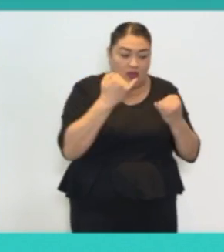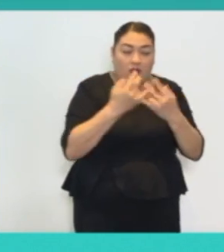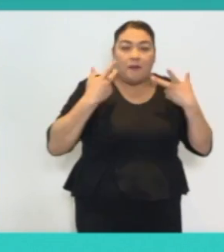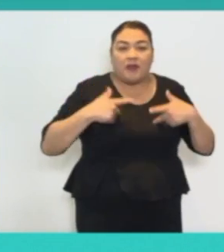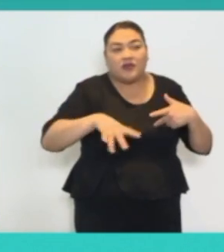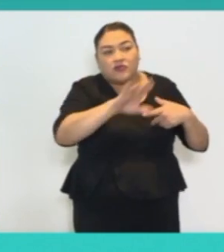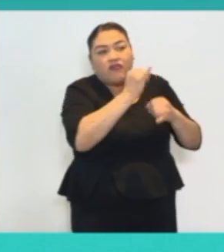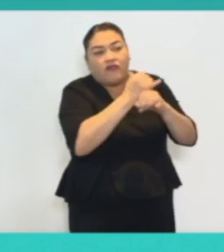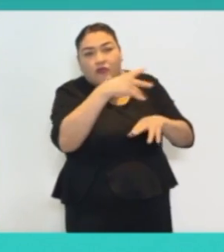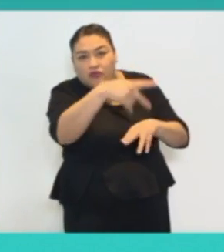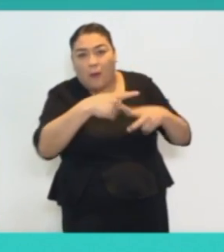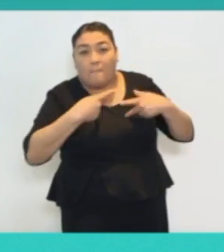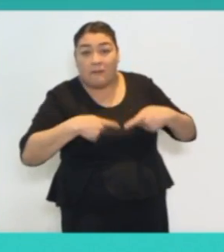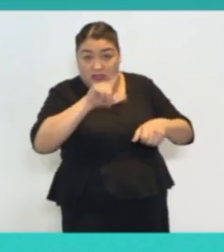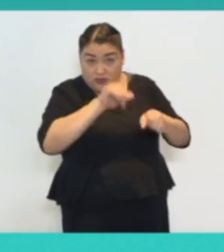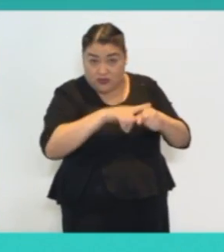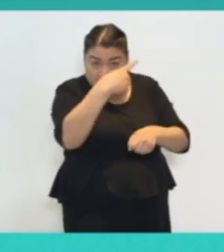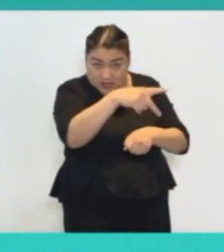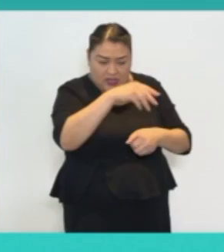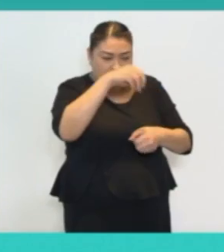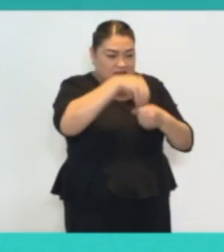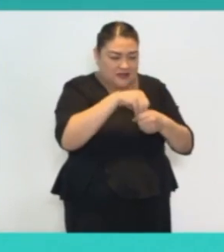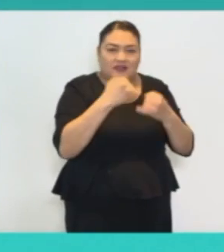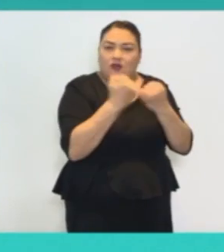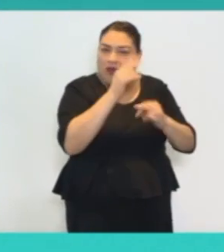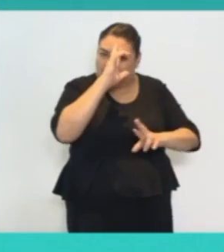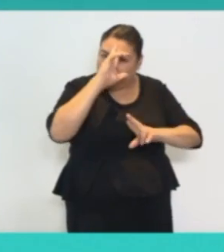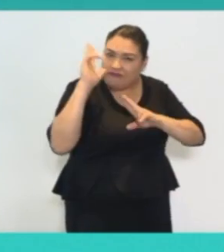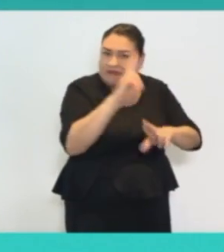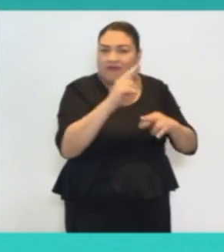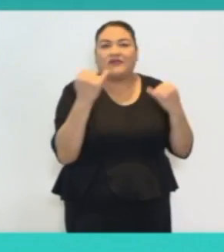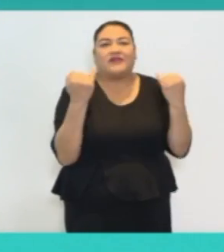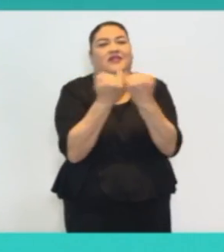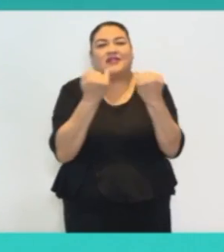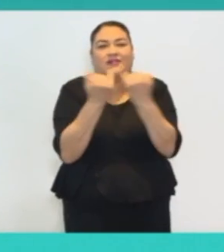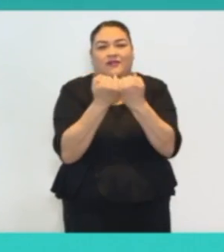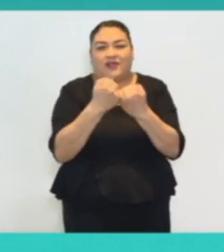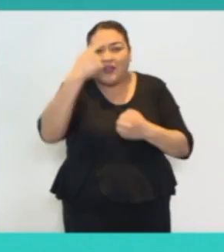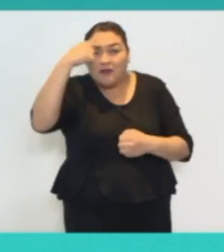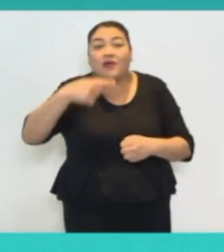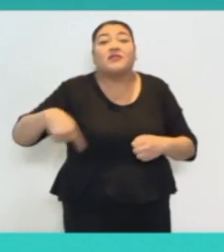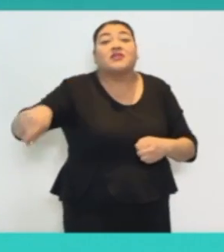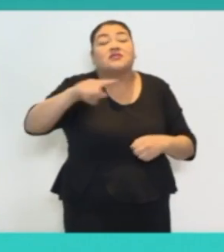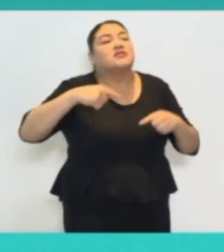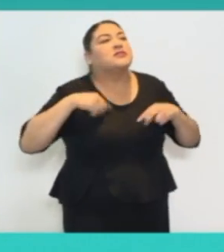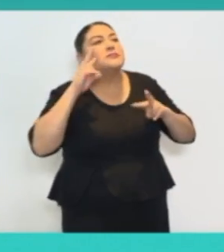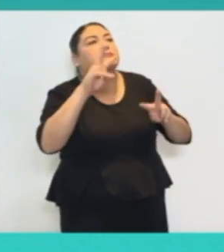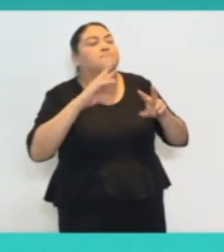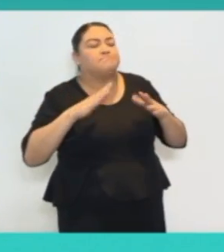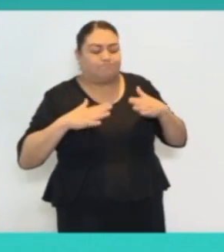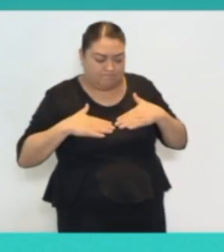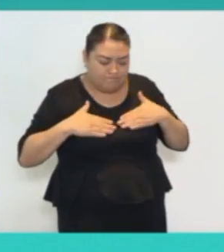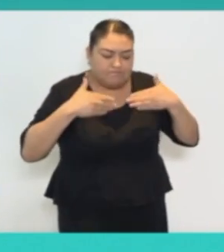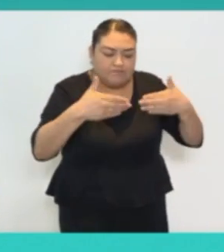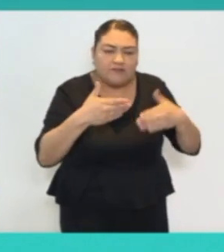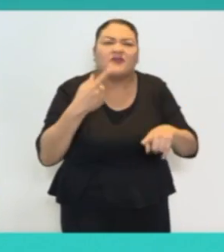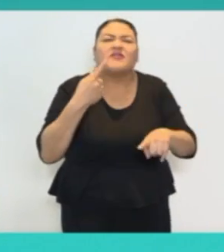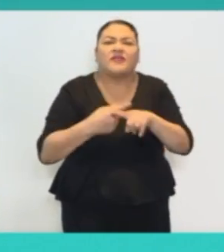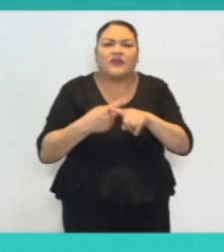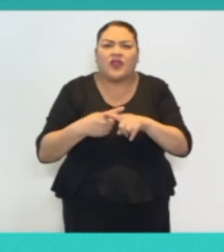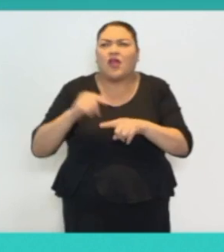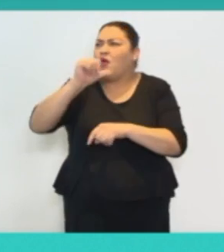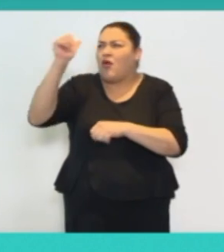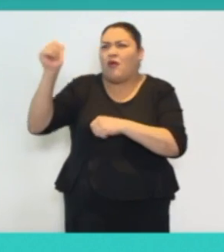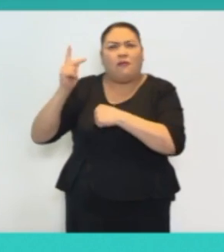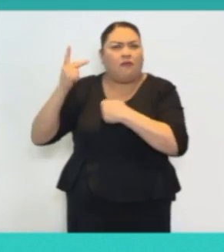tenga una reivindicación que sea digna de encomio y que sea digna de generar las confianzas de los inversionistas, de